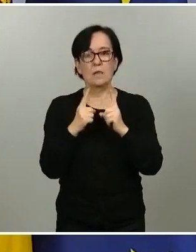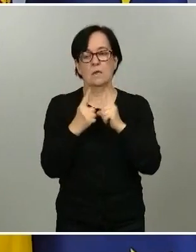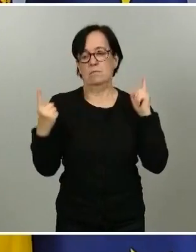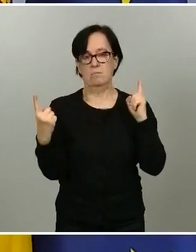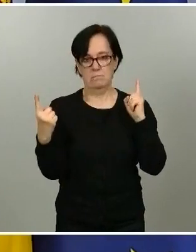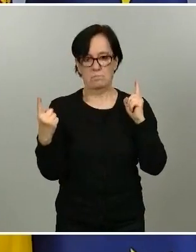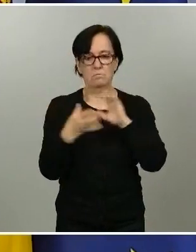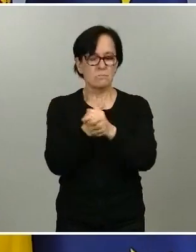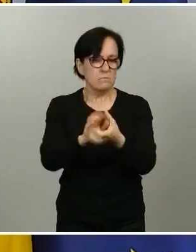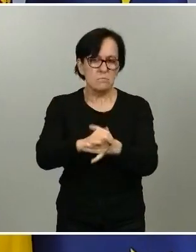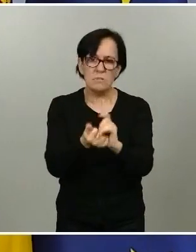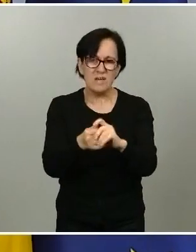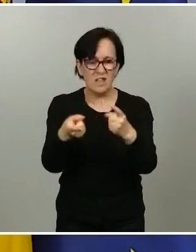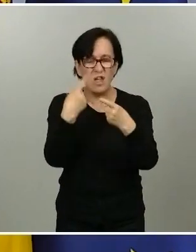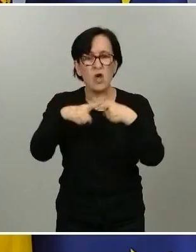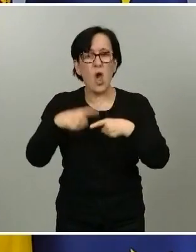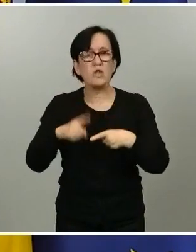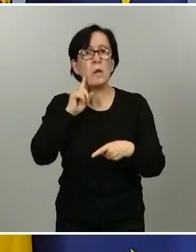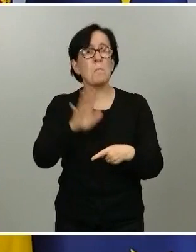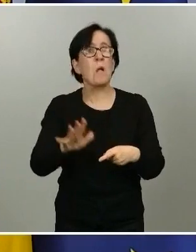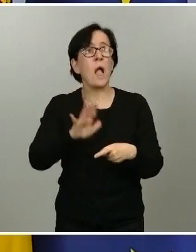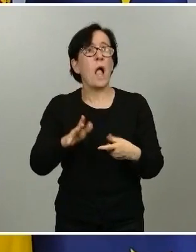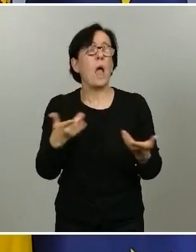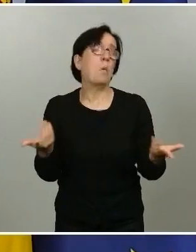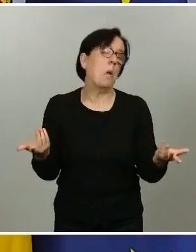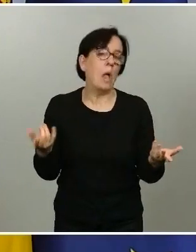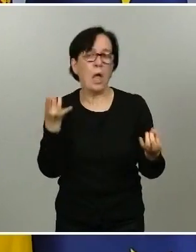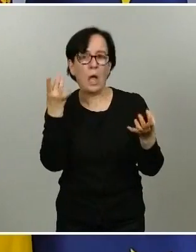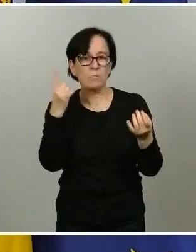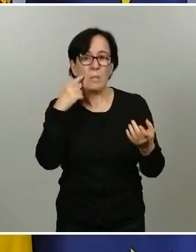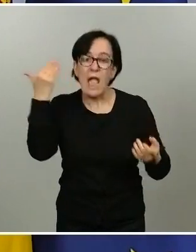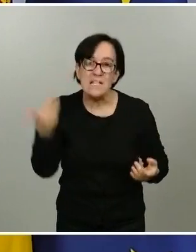son acciones que parecen, a veces, muy banales, pero que son esenciales para evitar que pueda haber un rebrote. el lavado de manos,